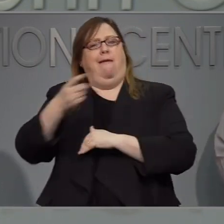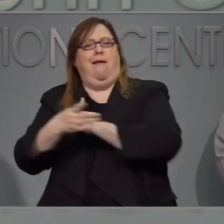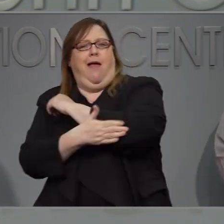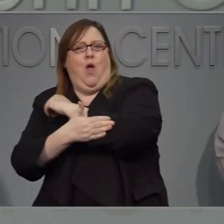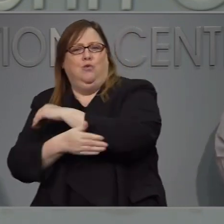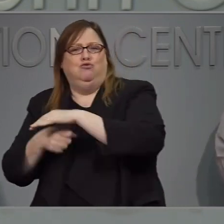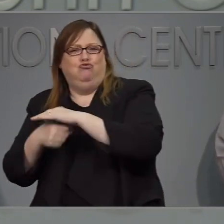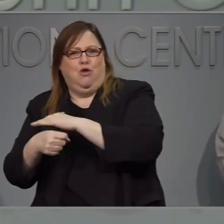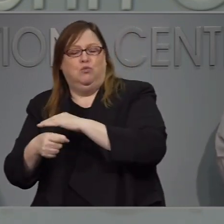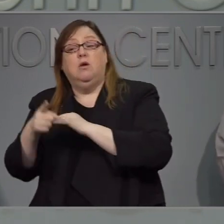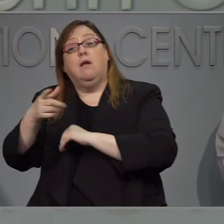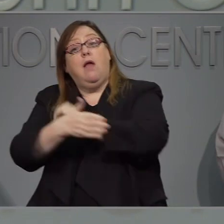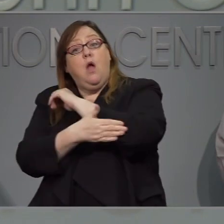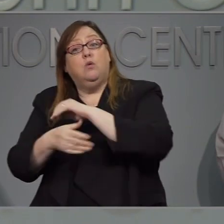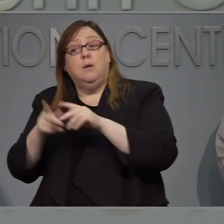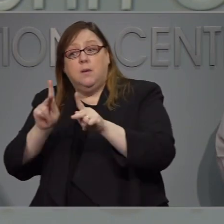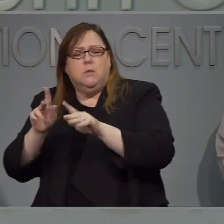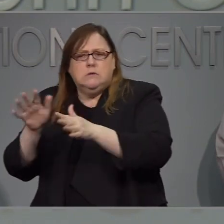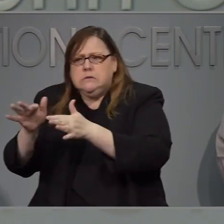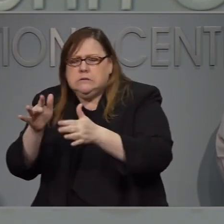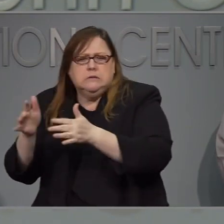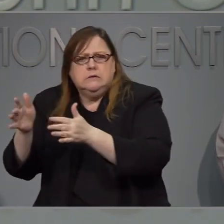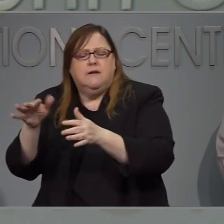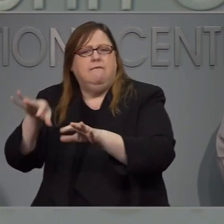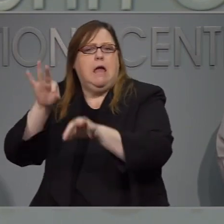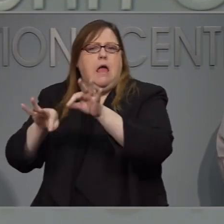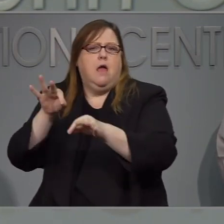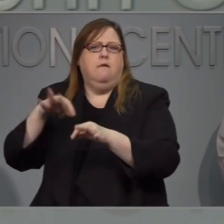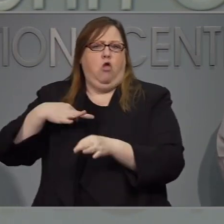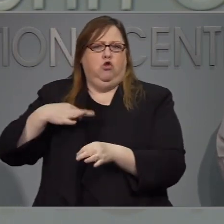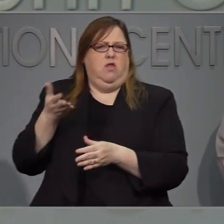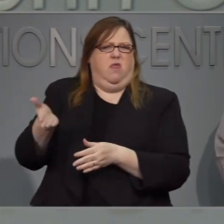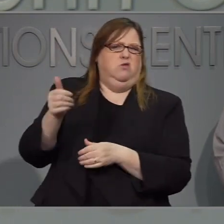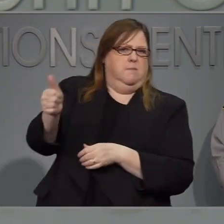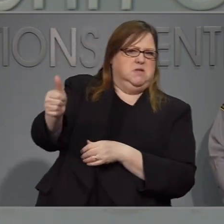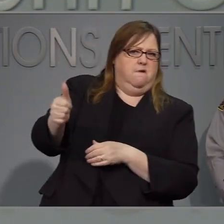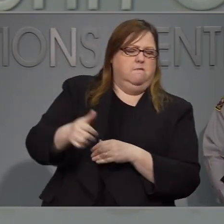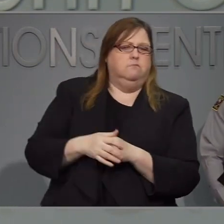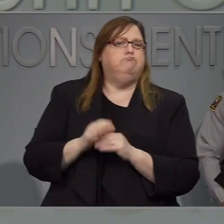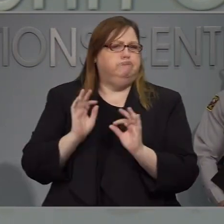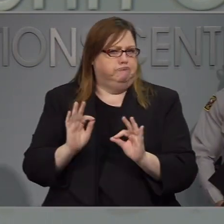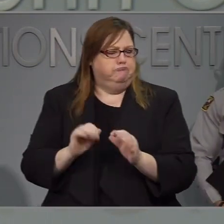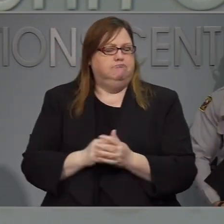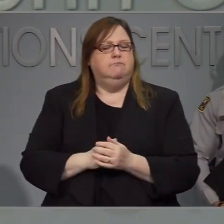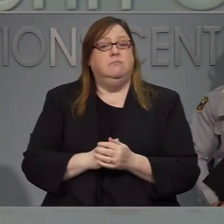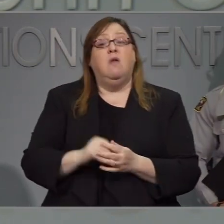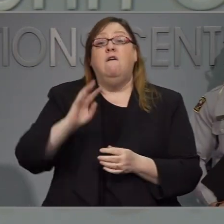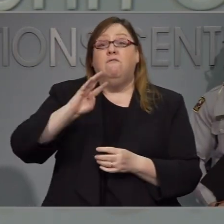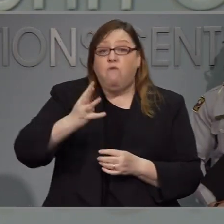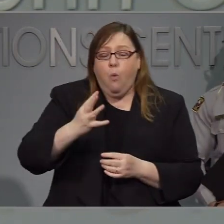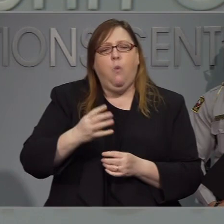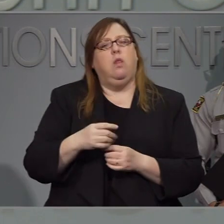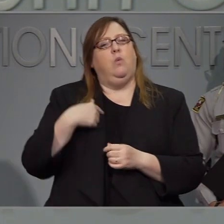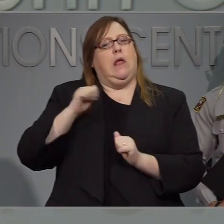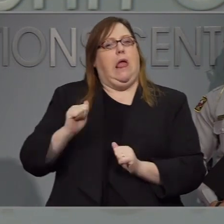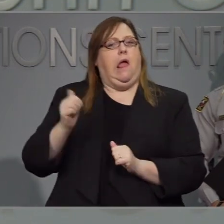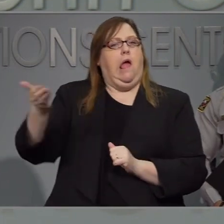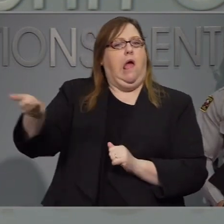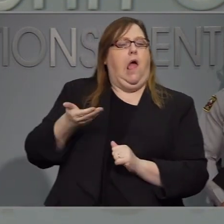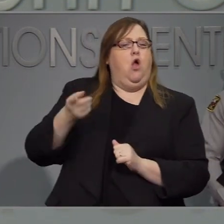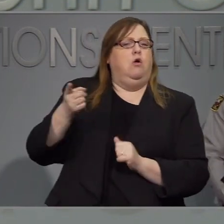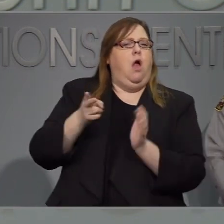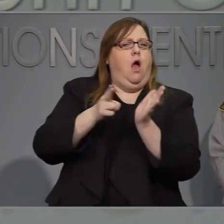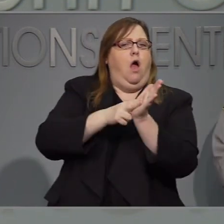propio personal y número cuatro tenemos contratistas que nosotros podemos pedirles que que